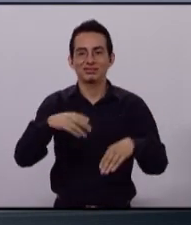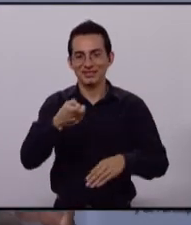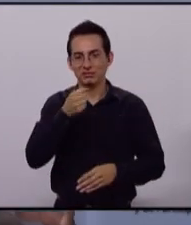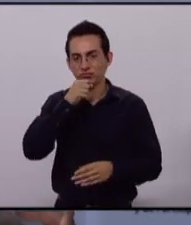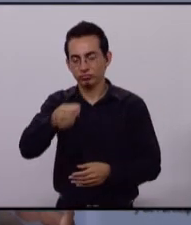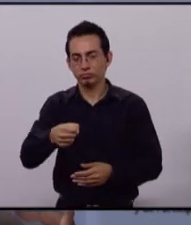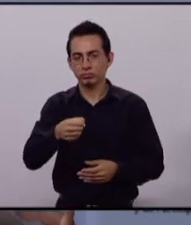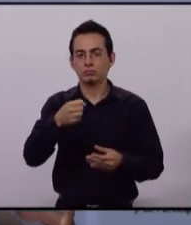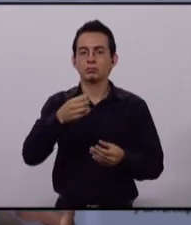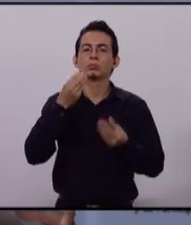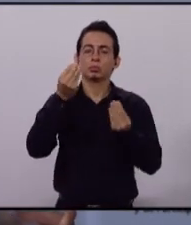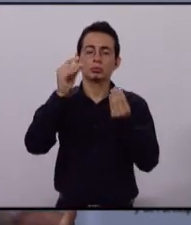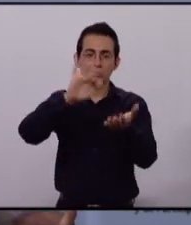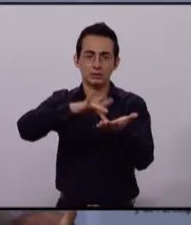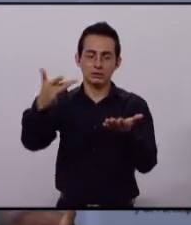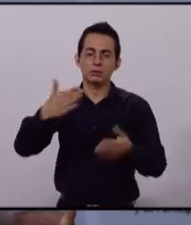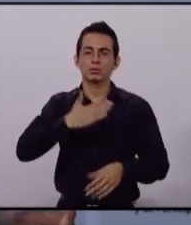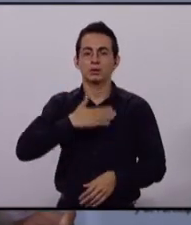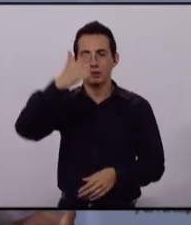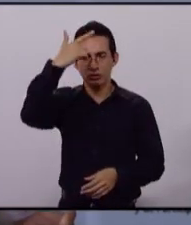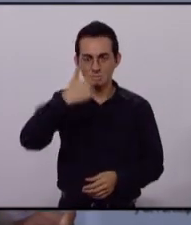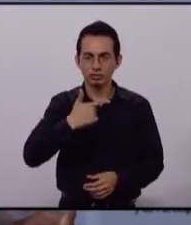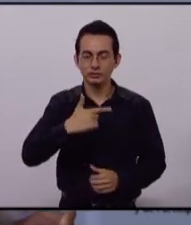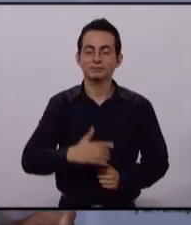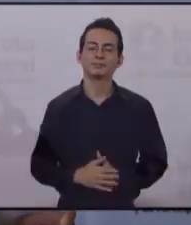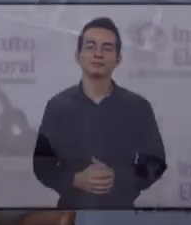debate. Muchas gracias y buenas noches.